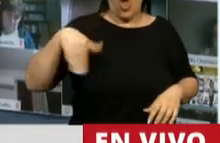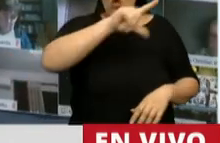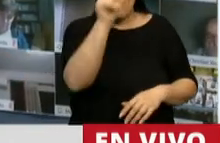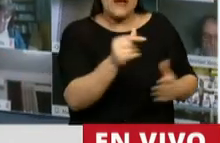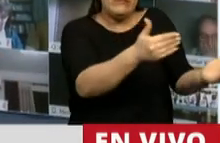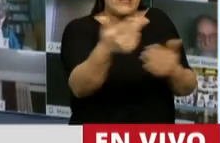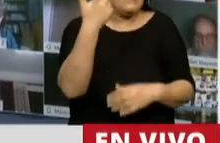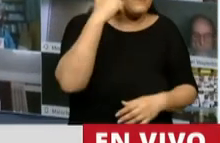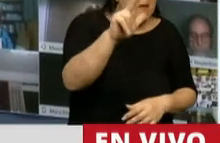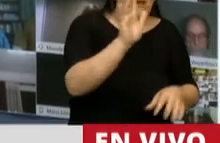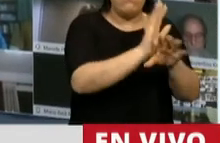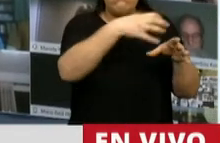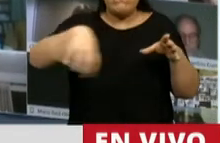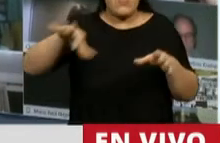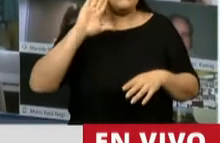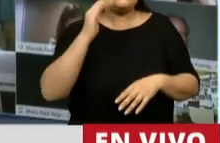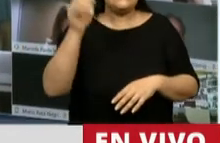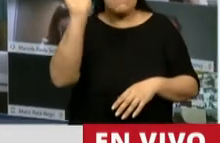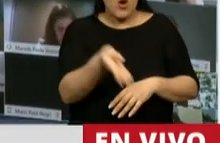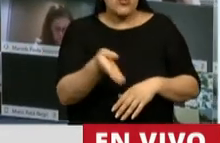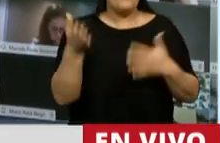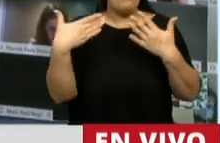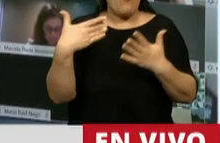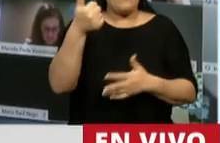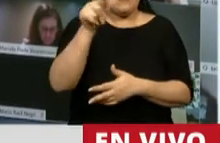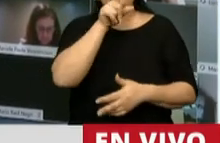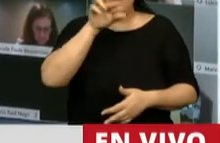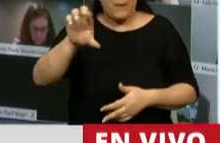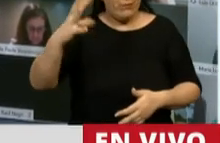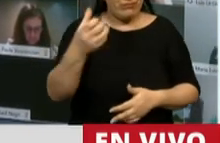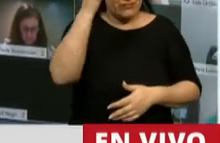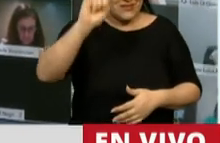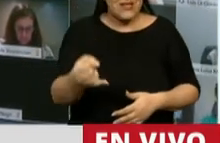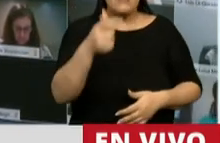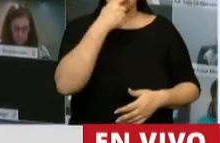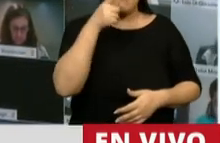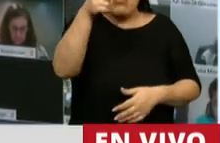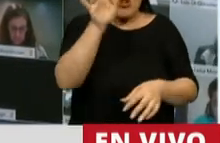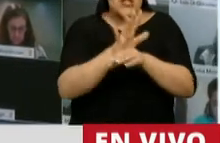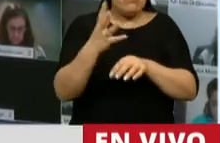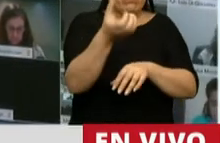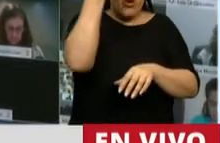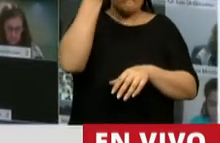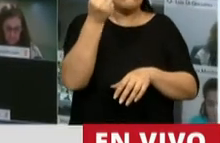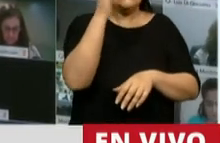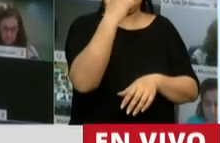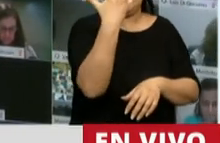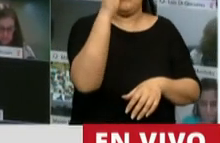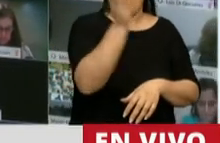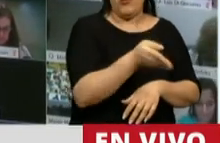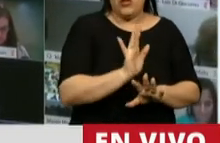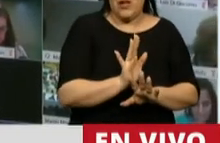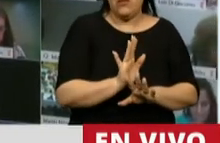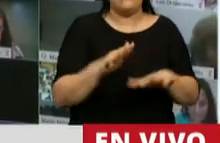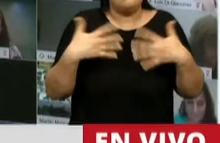solamente el 16% de los jardines pudo acceder al ATP, y en Mendoza esa cifra fue el 5%. Por eso le